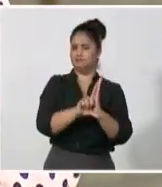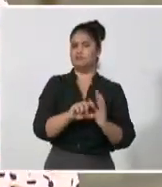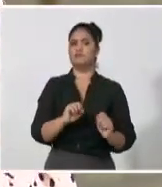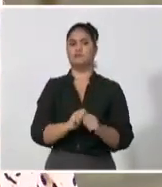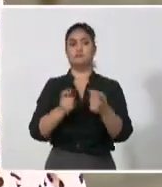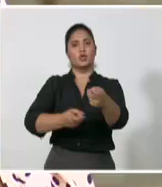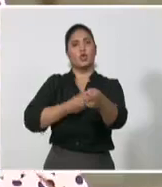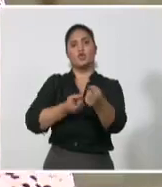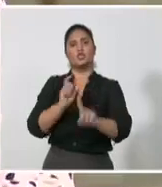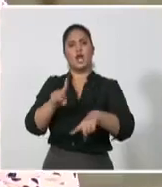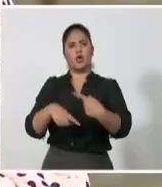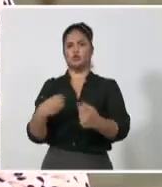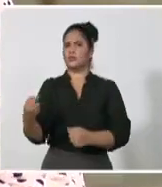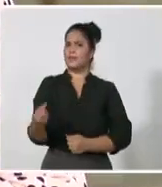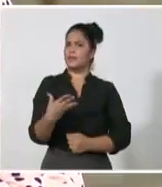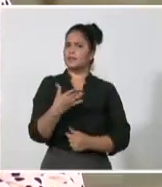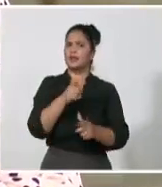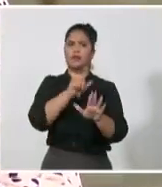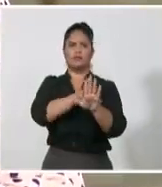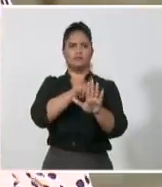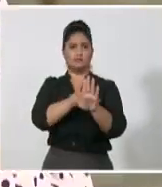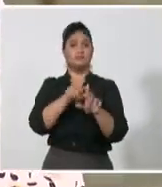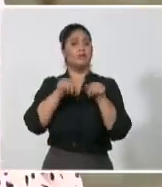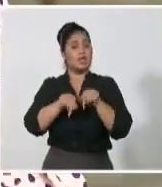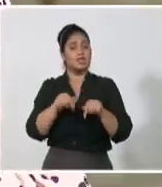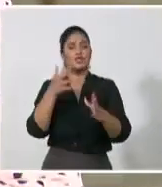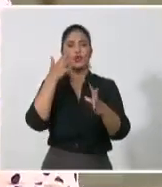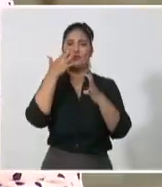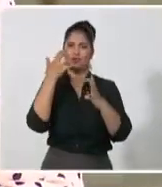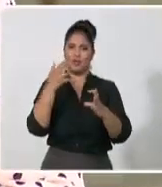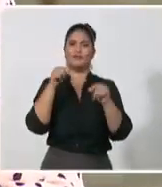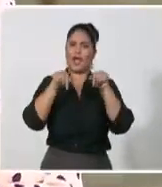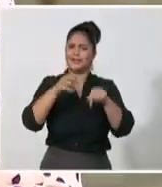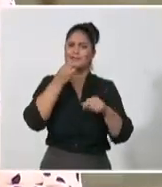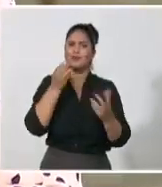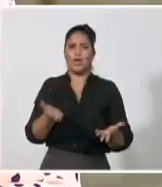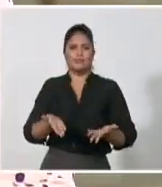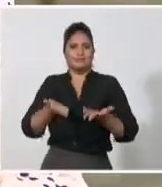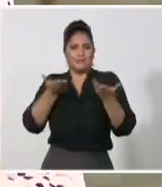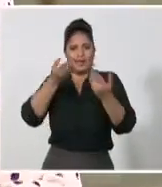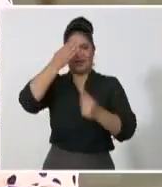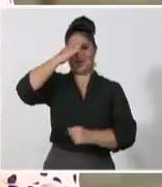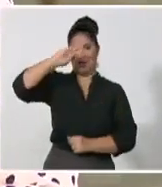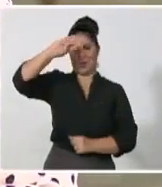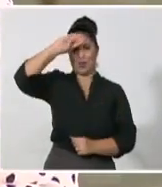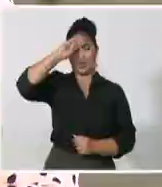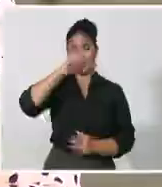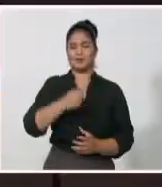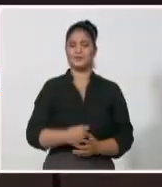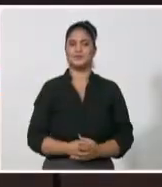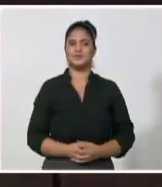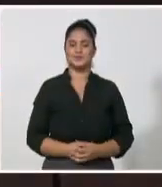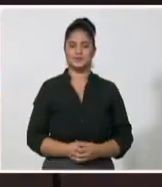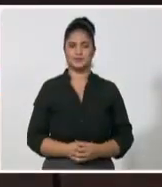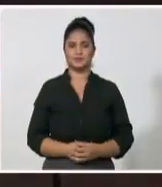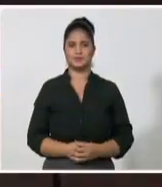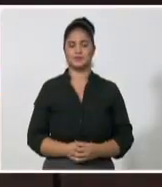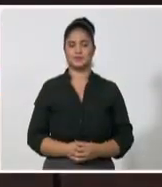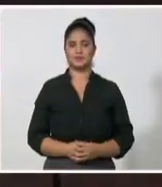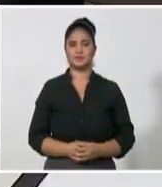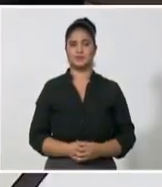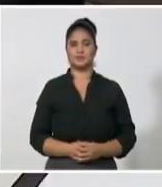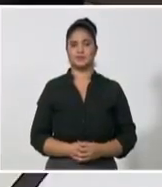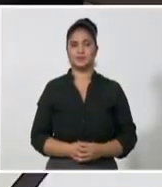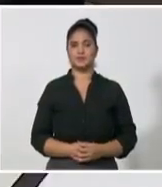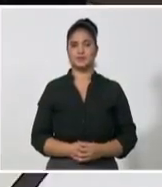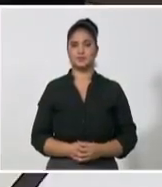están en el camino de la eficiencia del sistema empresarial, y ese que constituye una prioridad para la economía cubana hoy. Y para que la gente